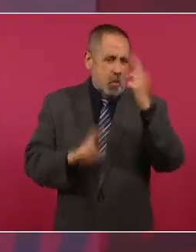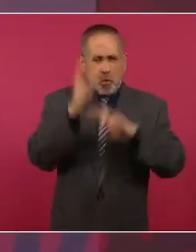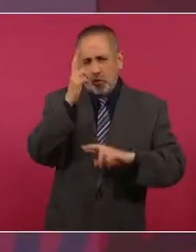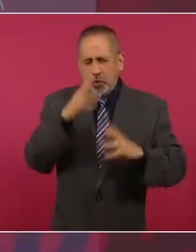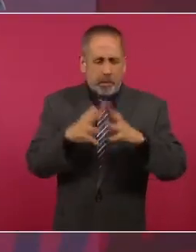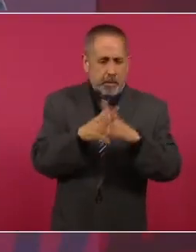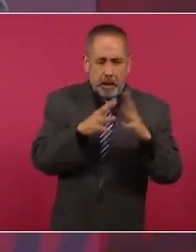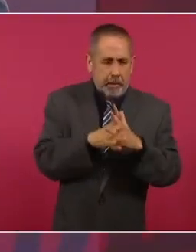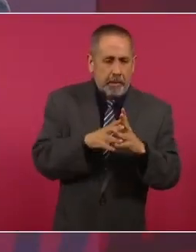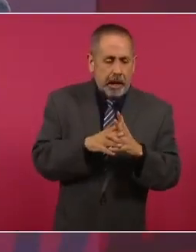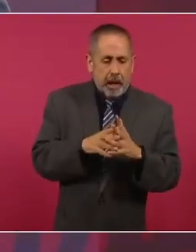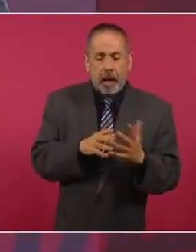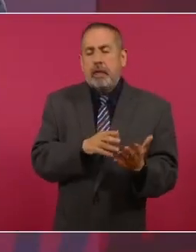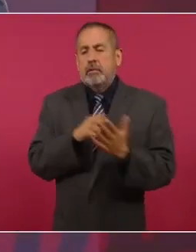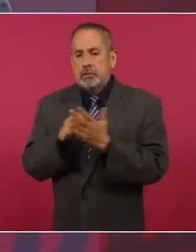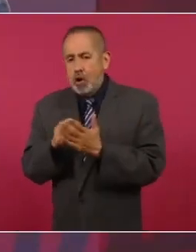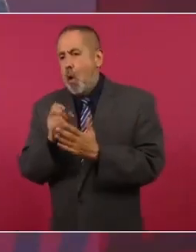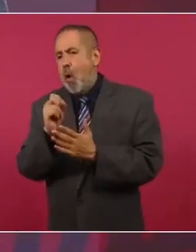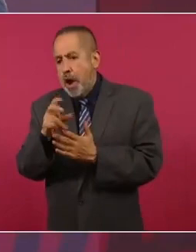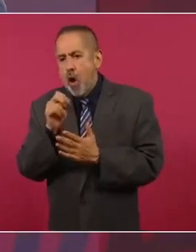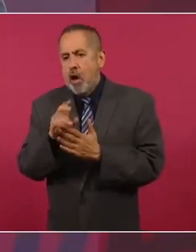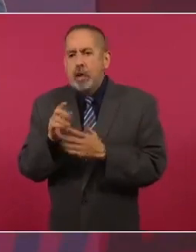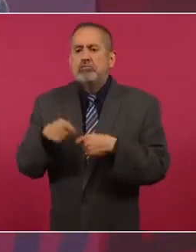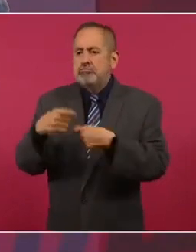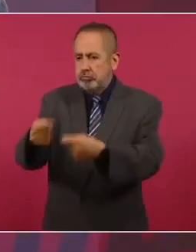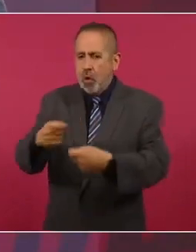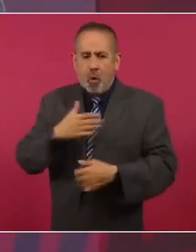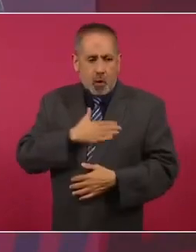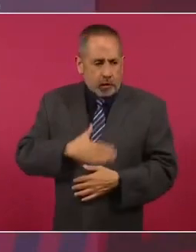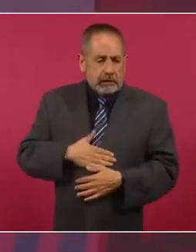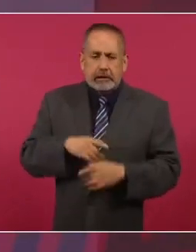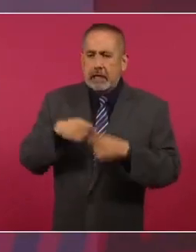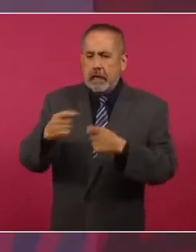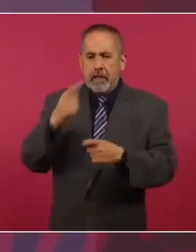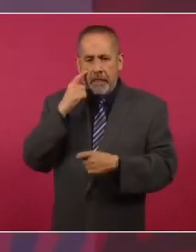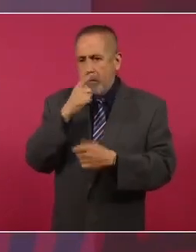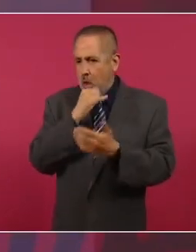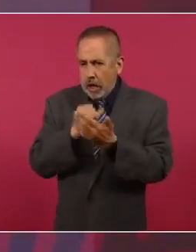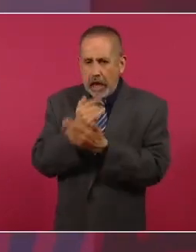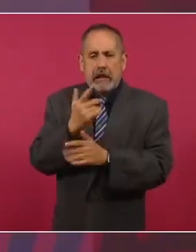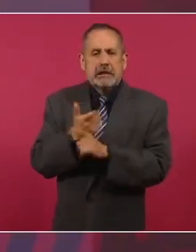revolución. Las demandas de justicia, las demandas de democracia.